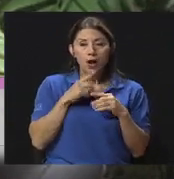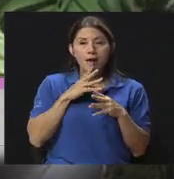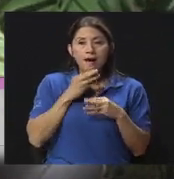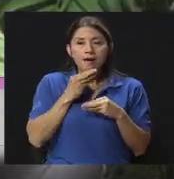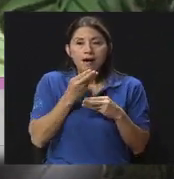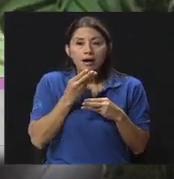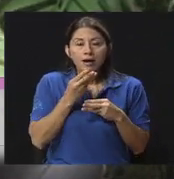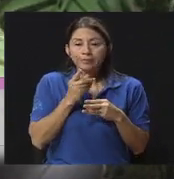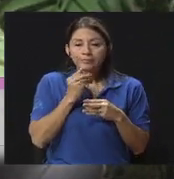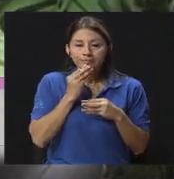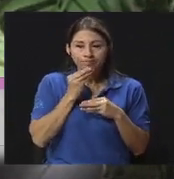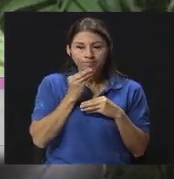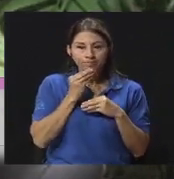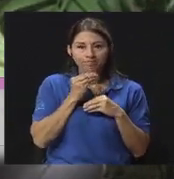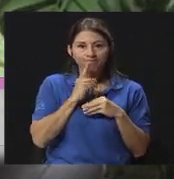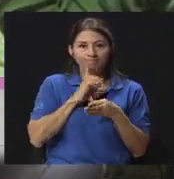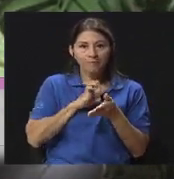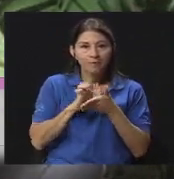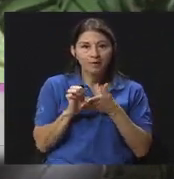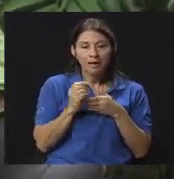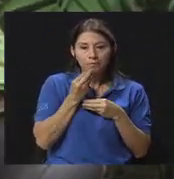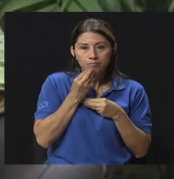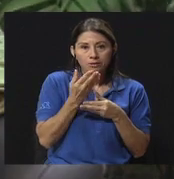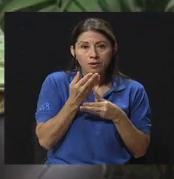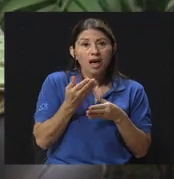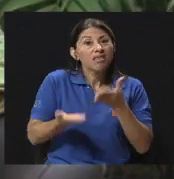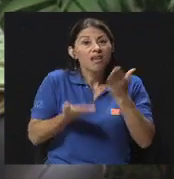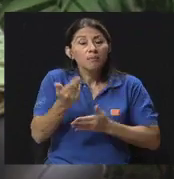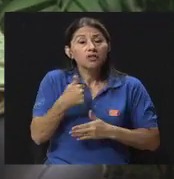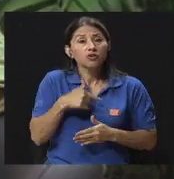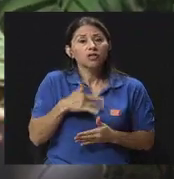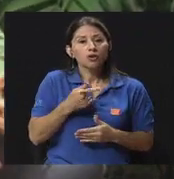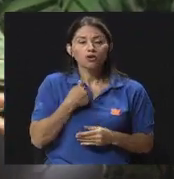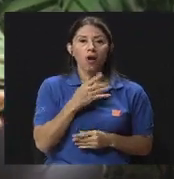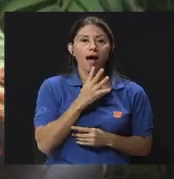¿verdad? O cuando siento que al decirlas, siempre el otro se siente lastimado.